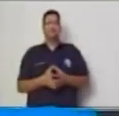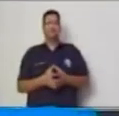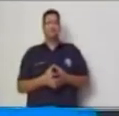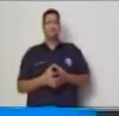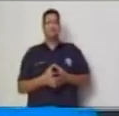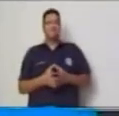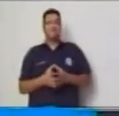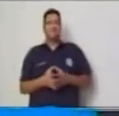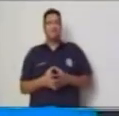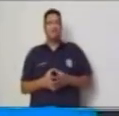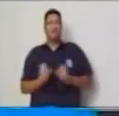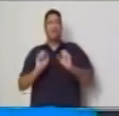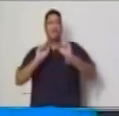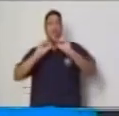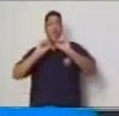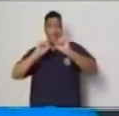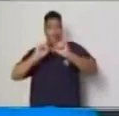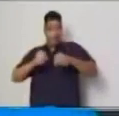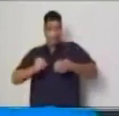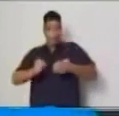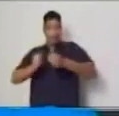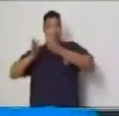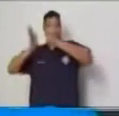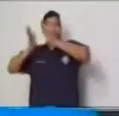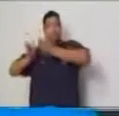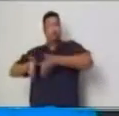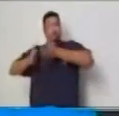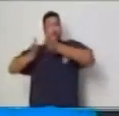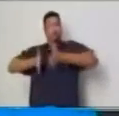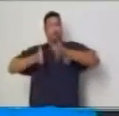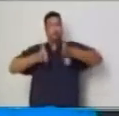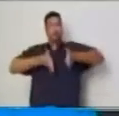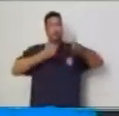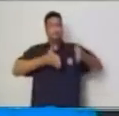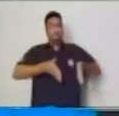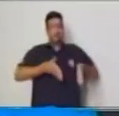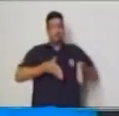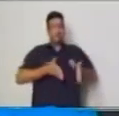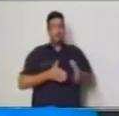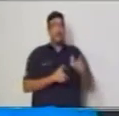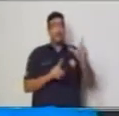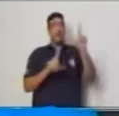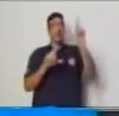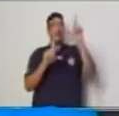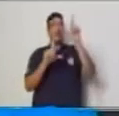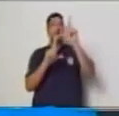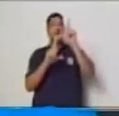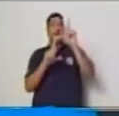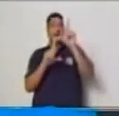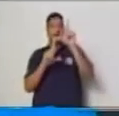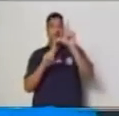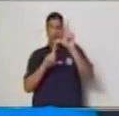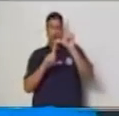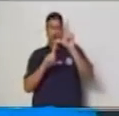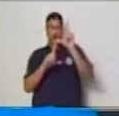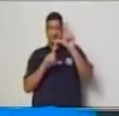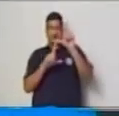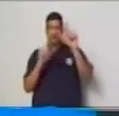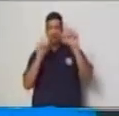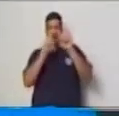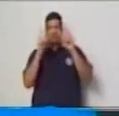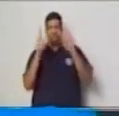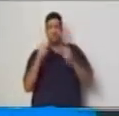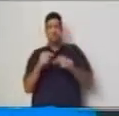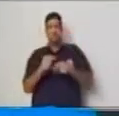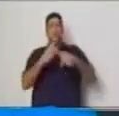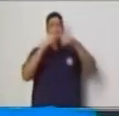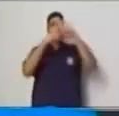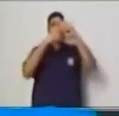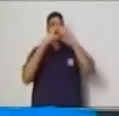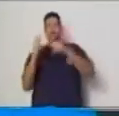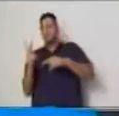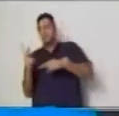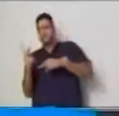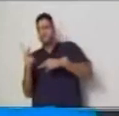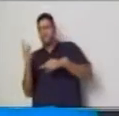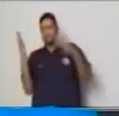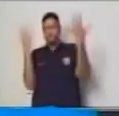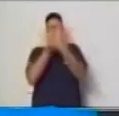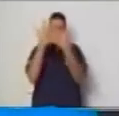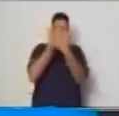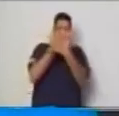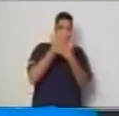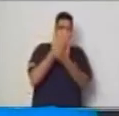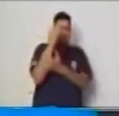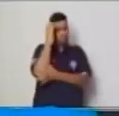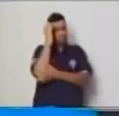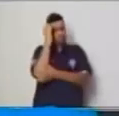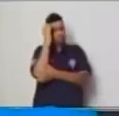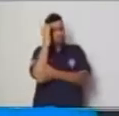Colocar de manera correcta las letras que son es decir que en